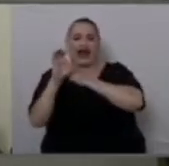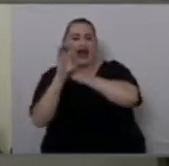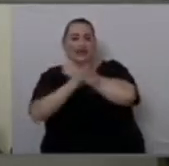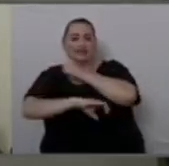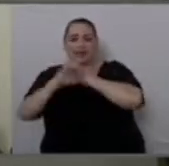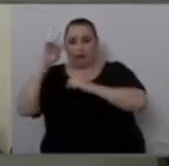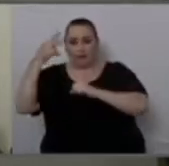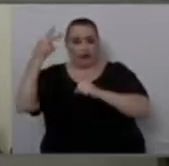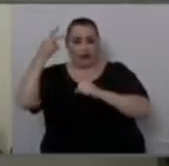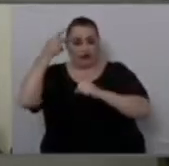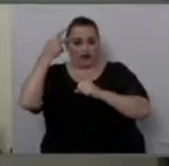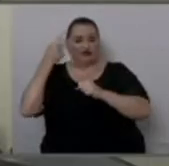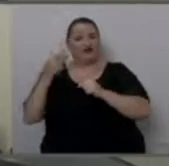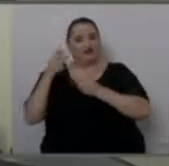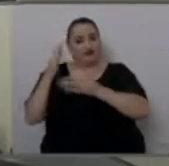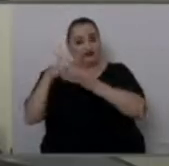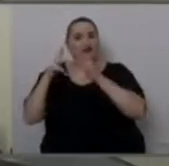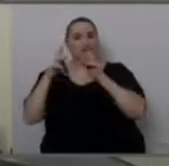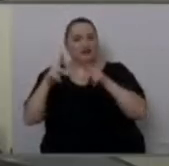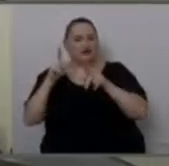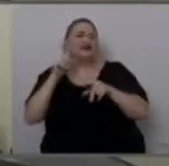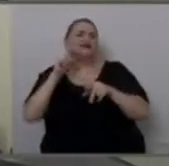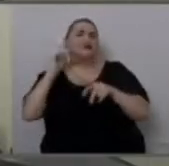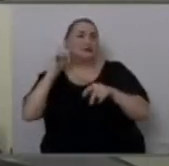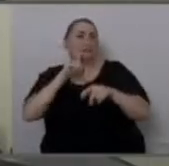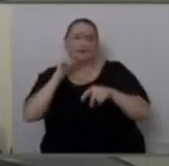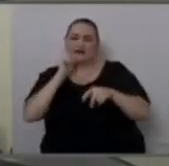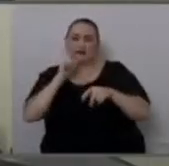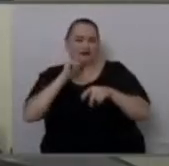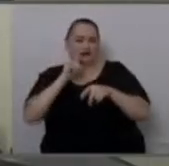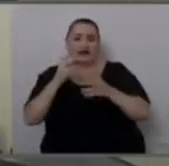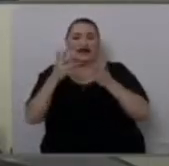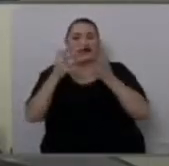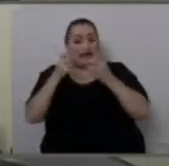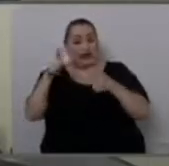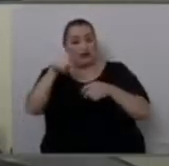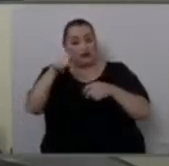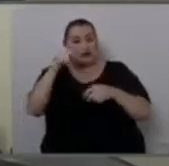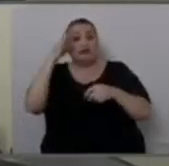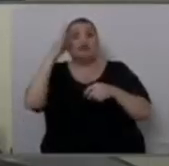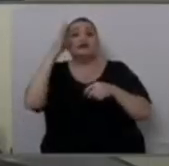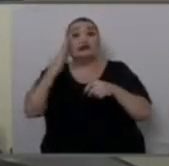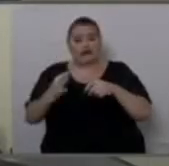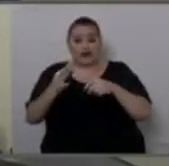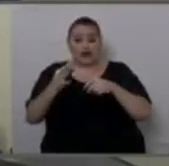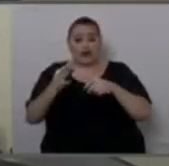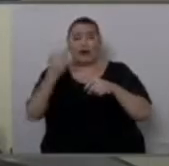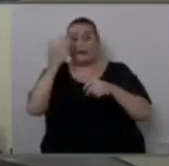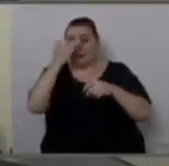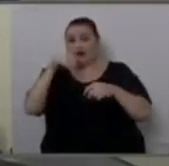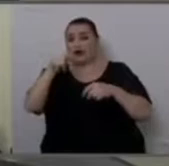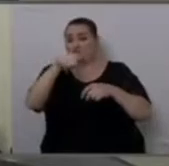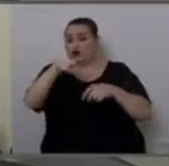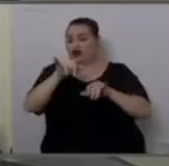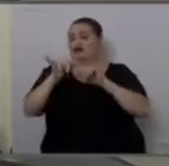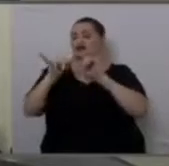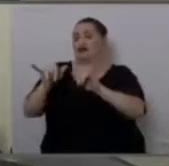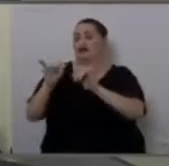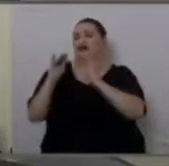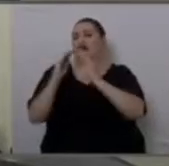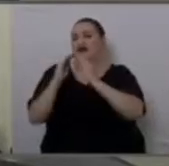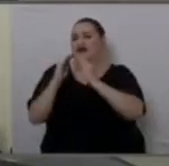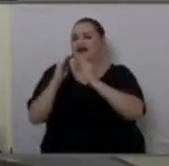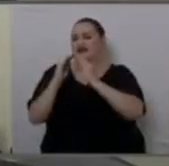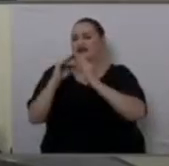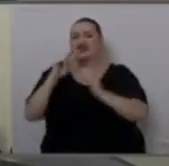políticos. Es una mentira. Quieren hacerles creer eso para que se queden en sus casas, para que